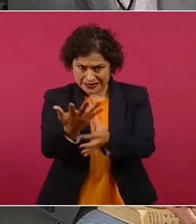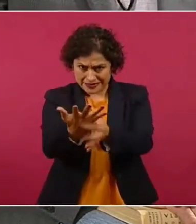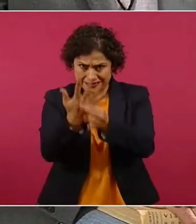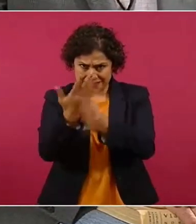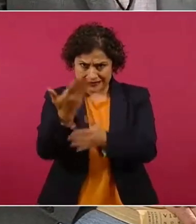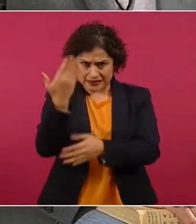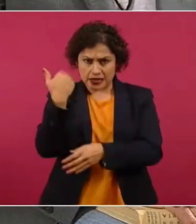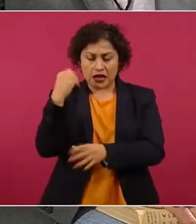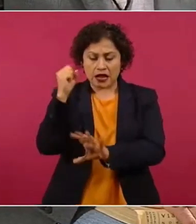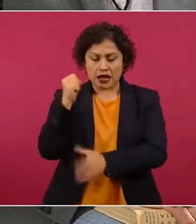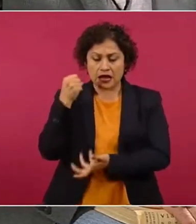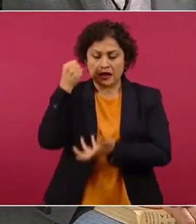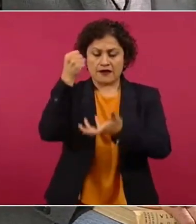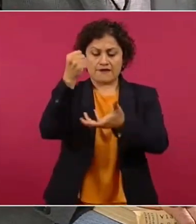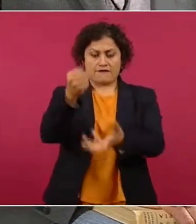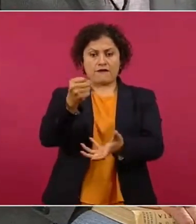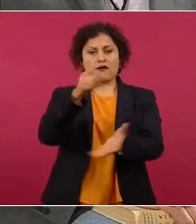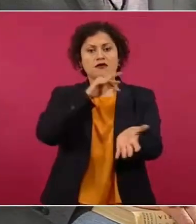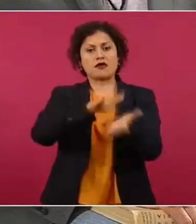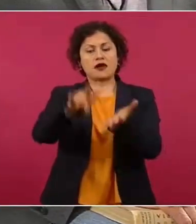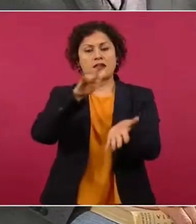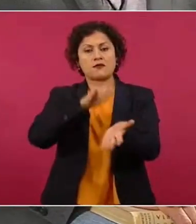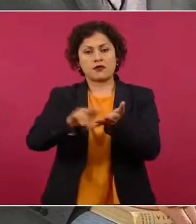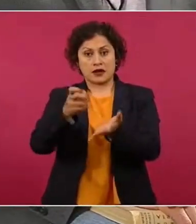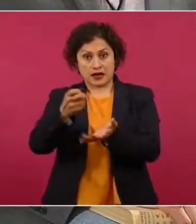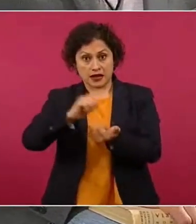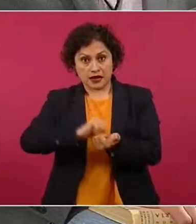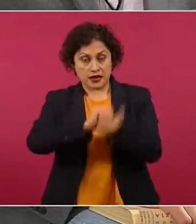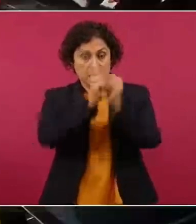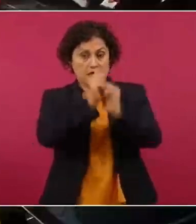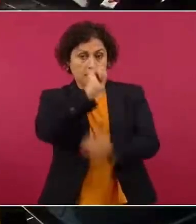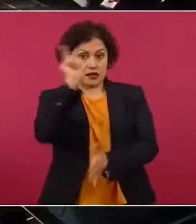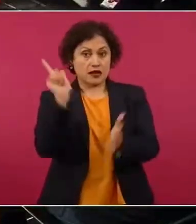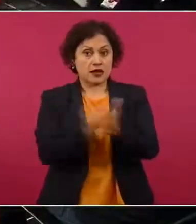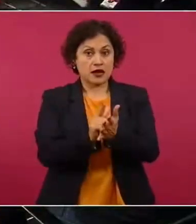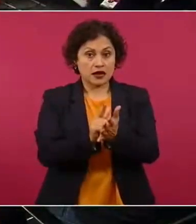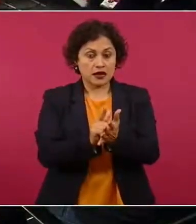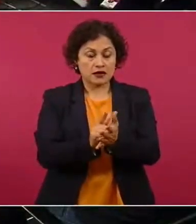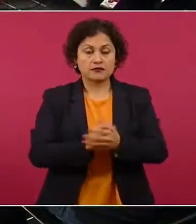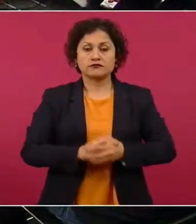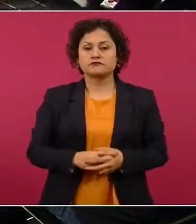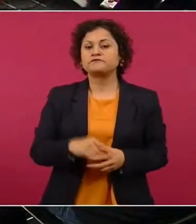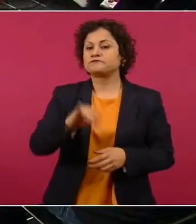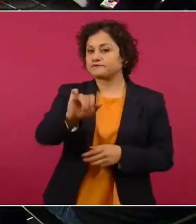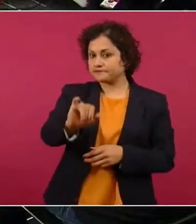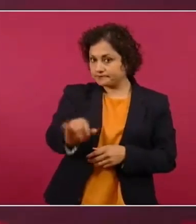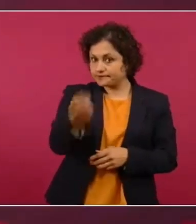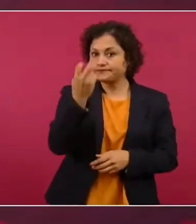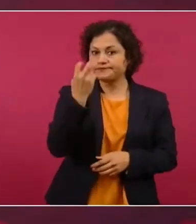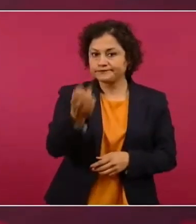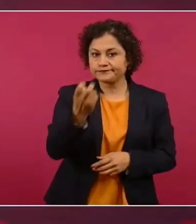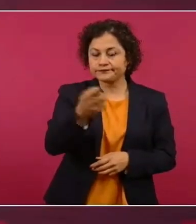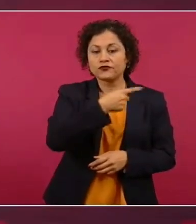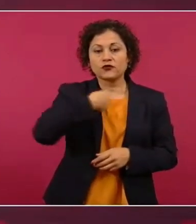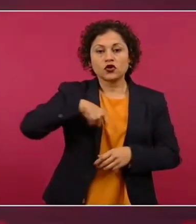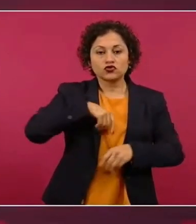se va a hacer ley derivado? Que hay muchísimos, muchísimos medios de Vamos a procurar dejarlo